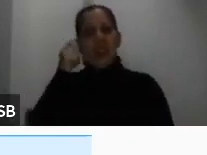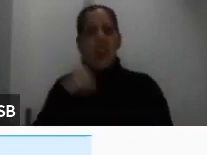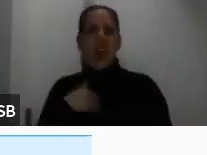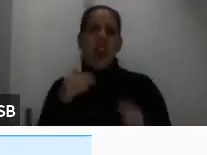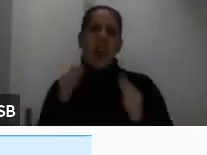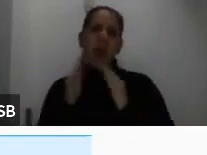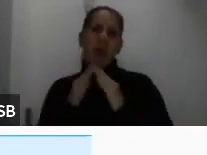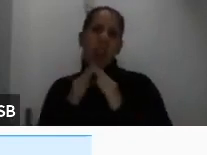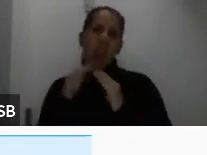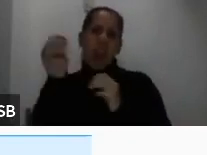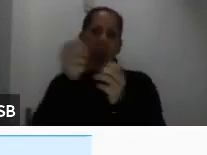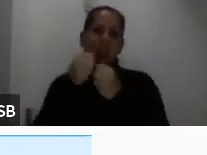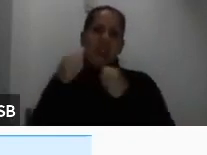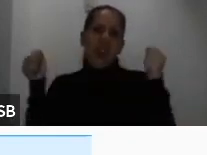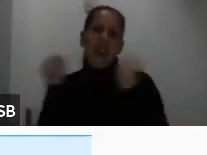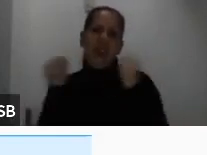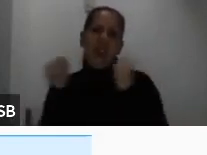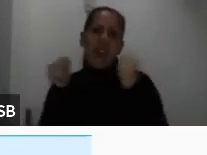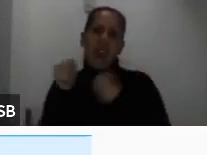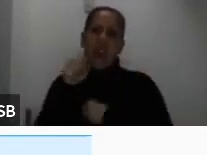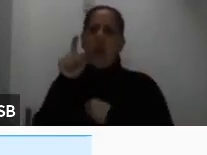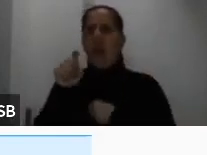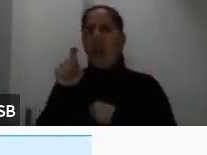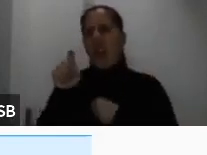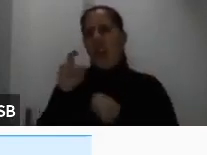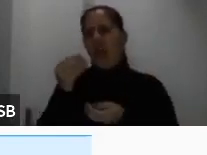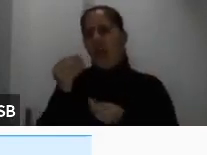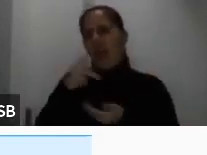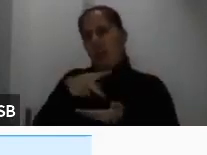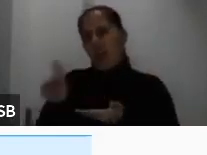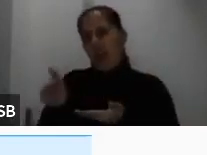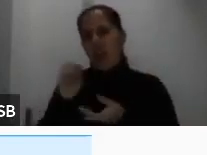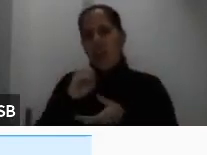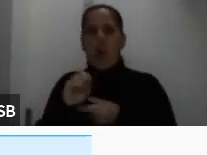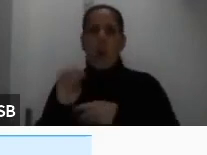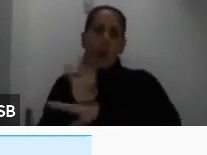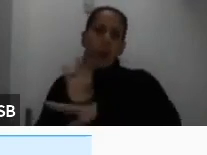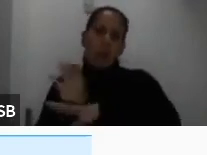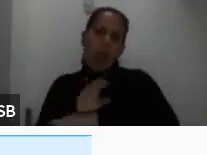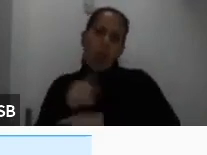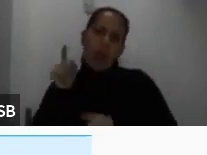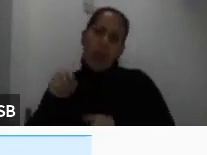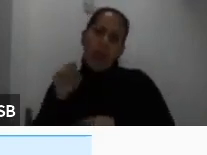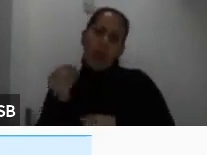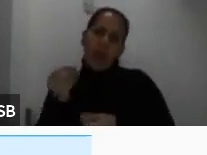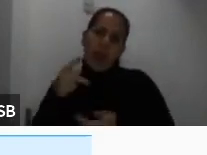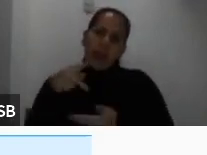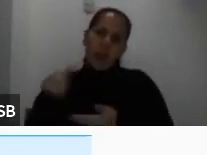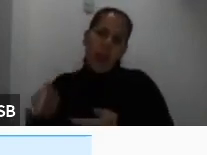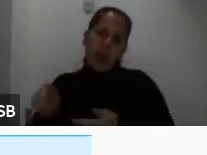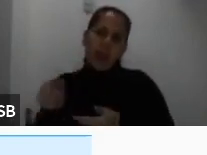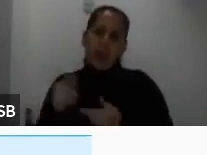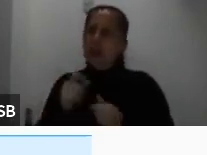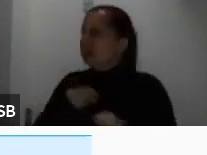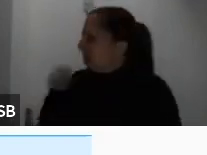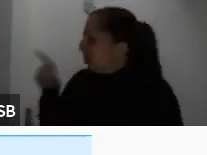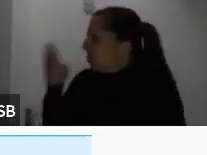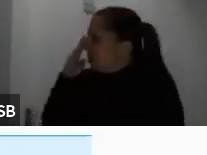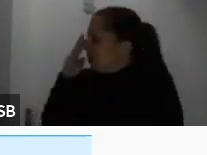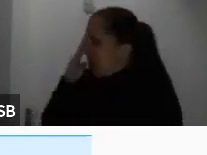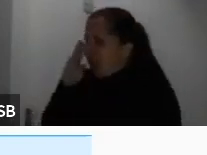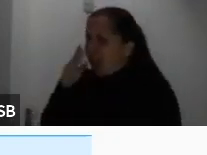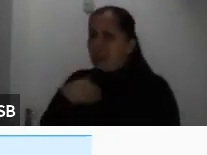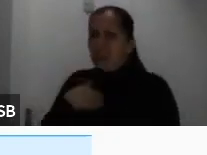de la refrigeradora, ejemplo, o de la computadora estaba vigente y su mamá, usted le pregunta y ya no está,